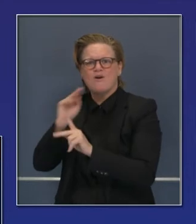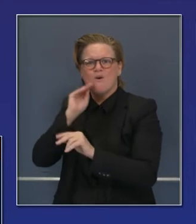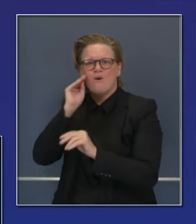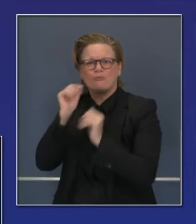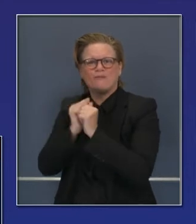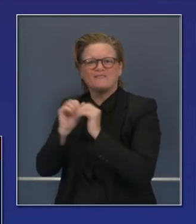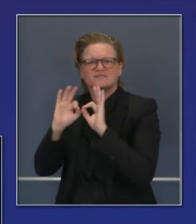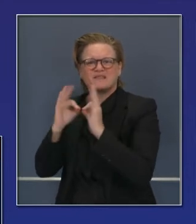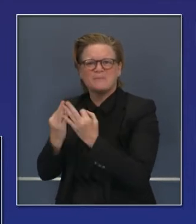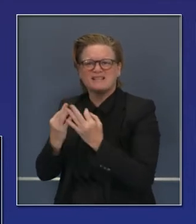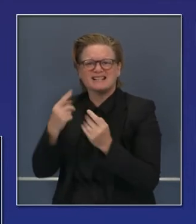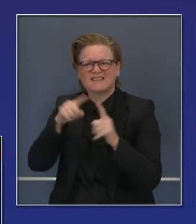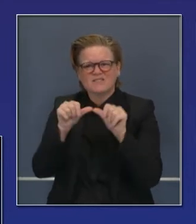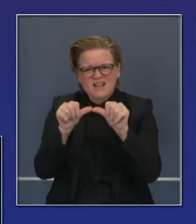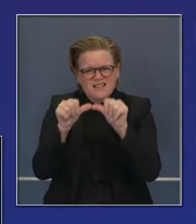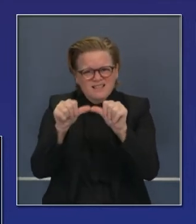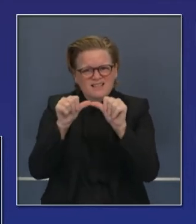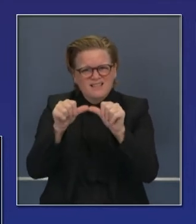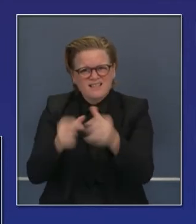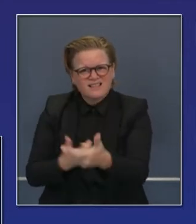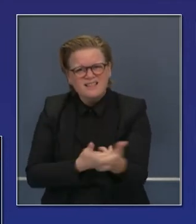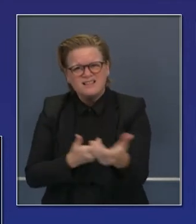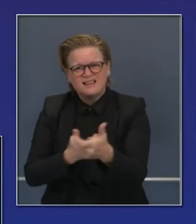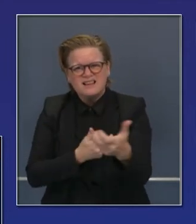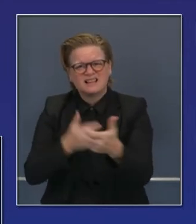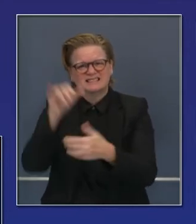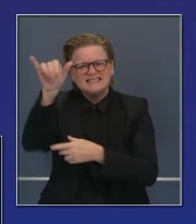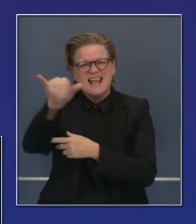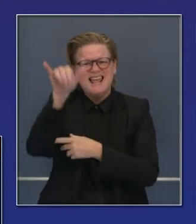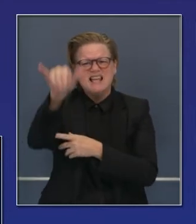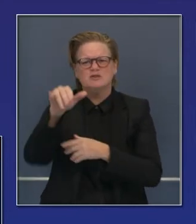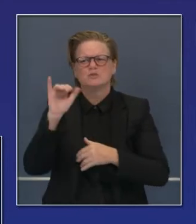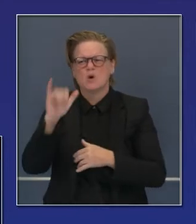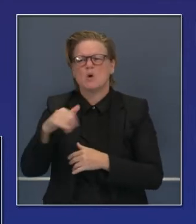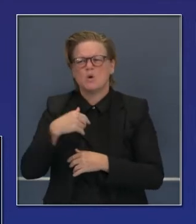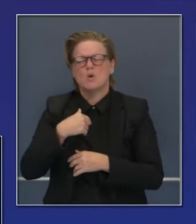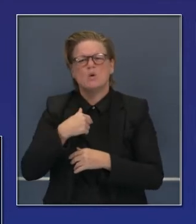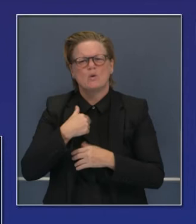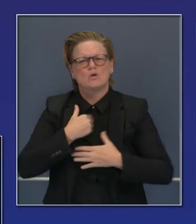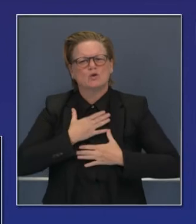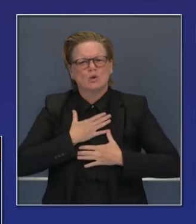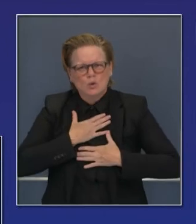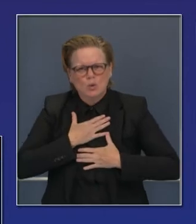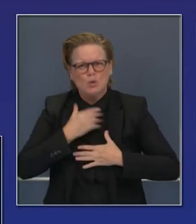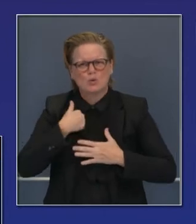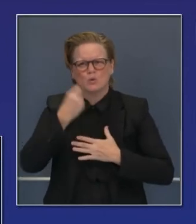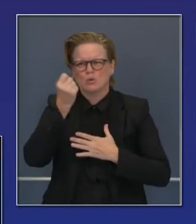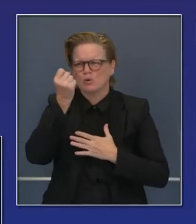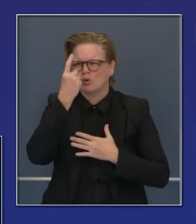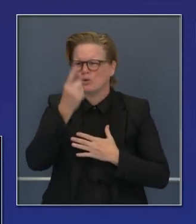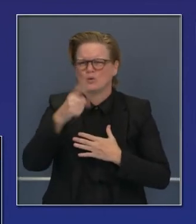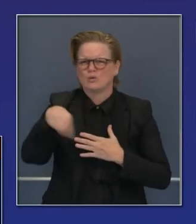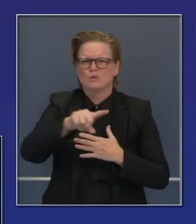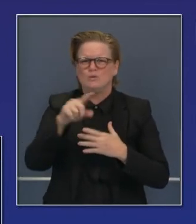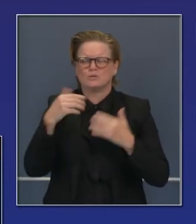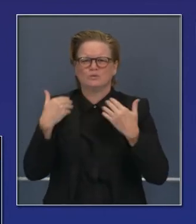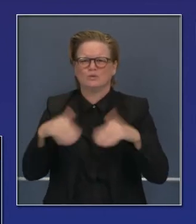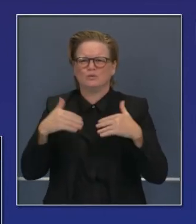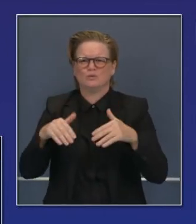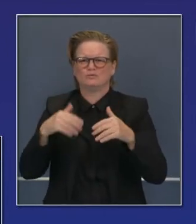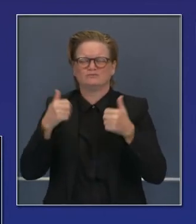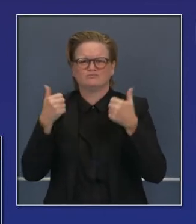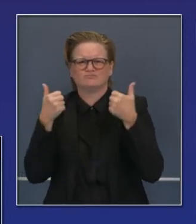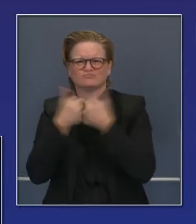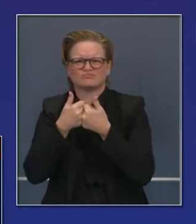a sus seres queridos, todos los bomberos, debido a todos estos incendios arrasadores, fuera de control. Y